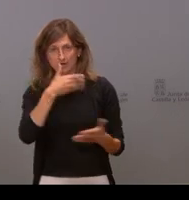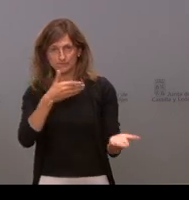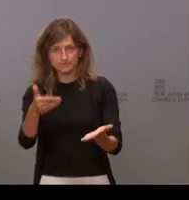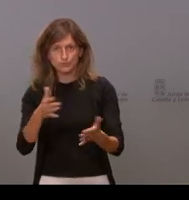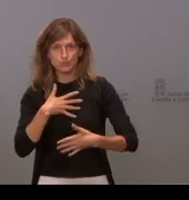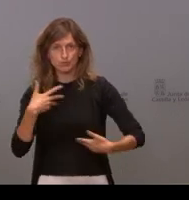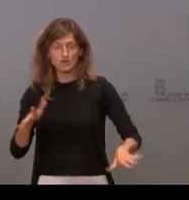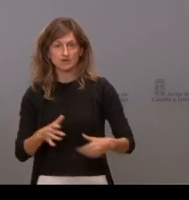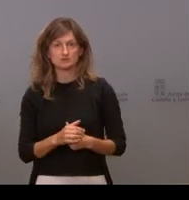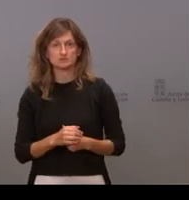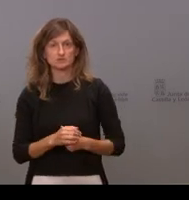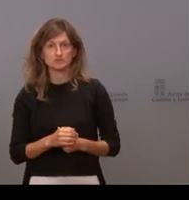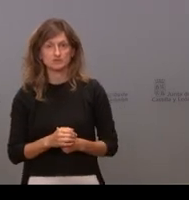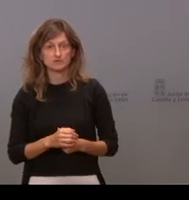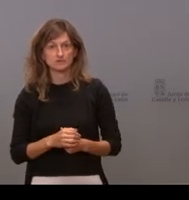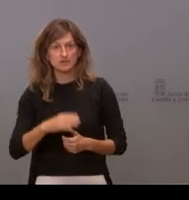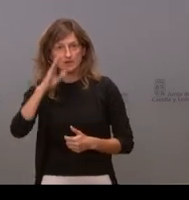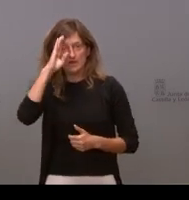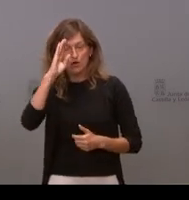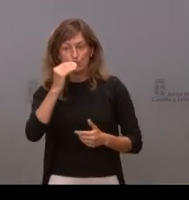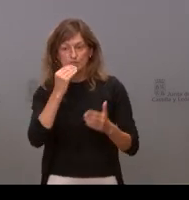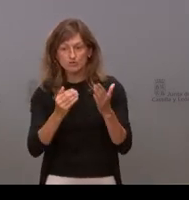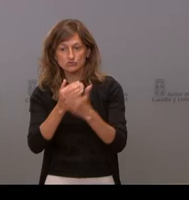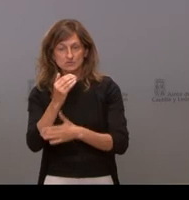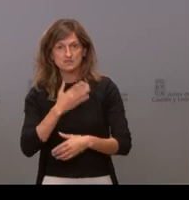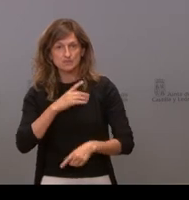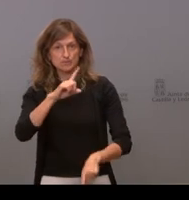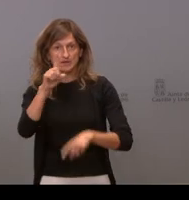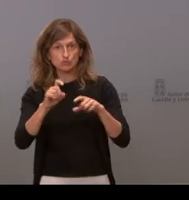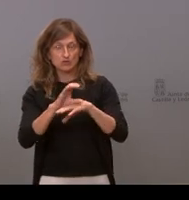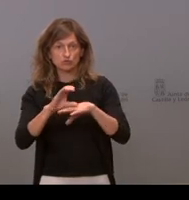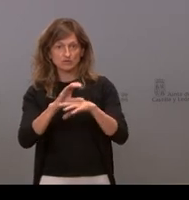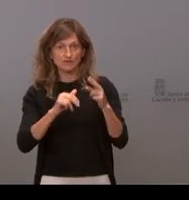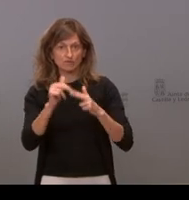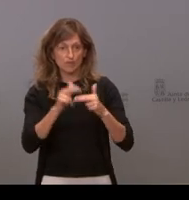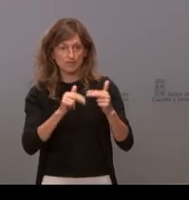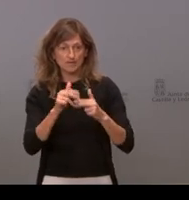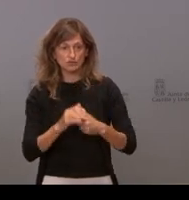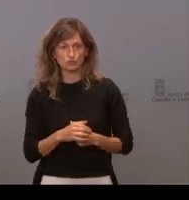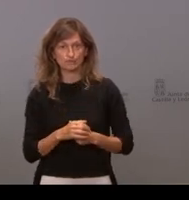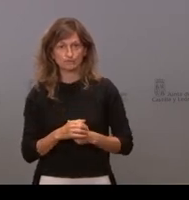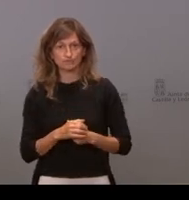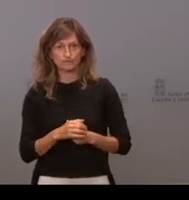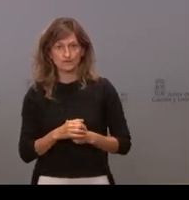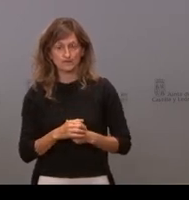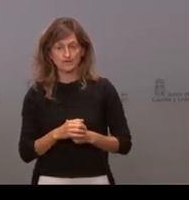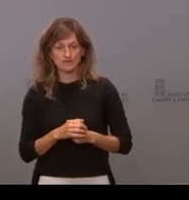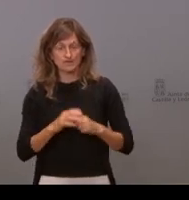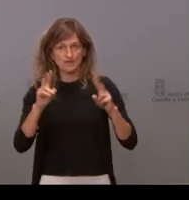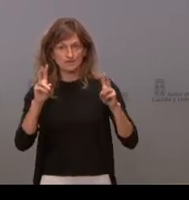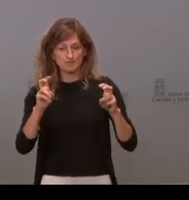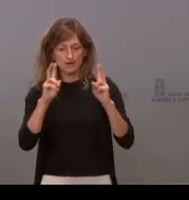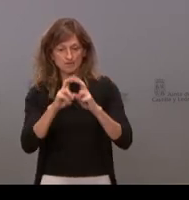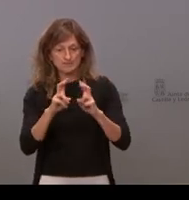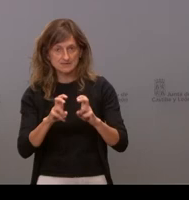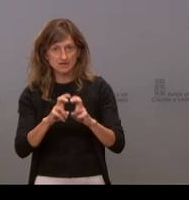quieras hola buenos días mi pregunta era para el consejero de fomento y medio ambiente era sobre los avances en la investigación